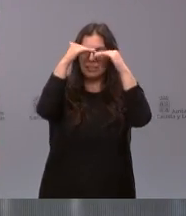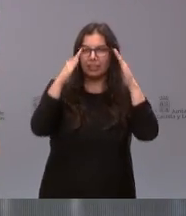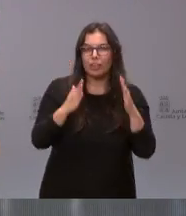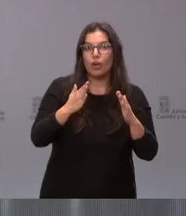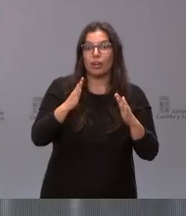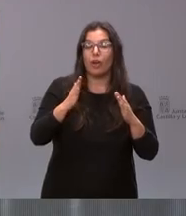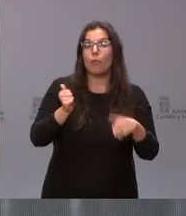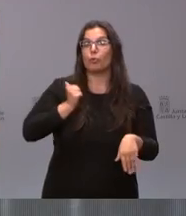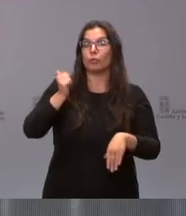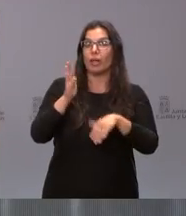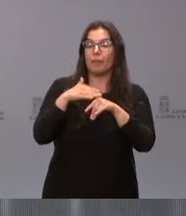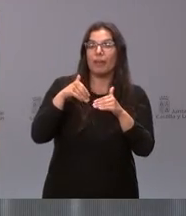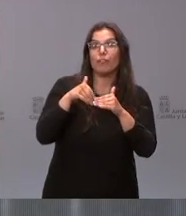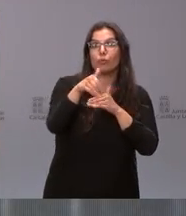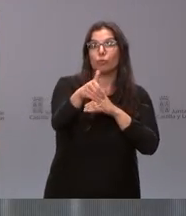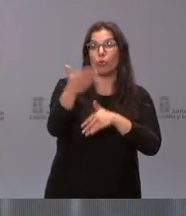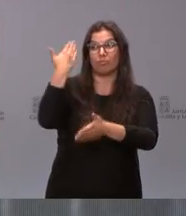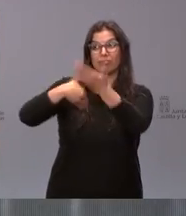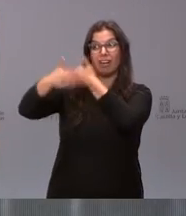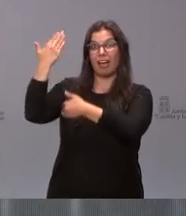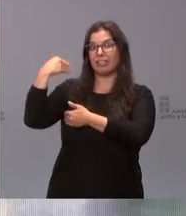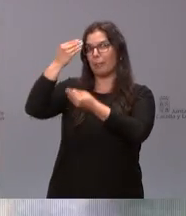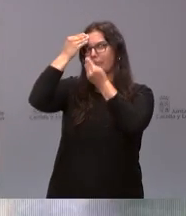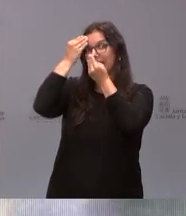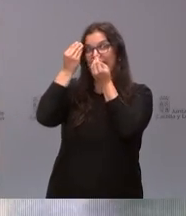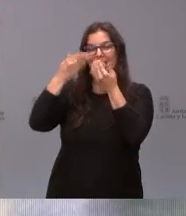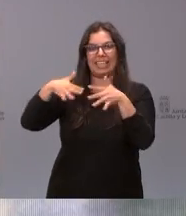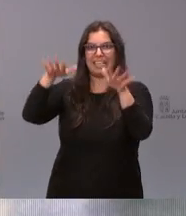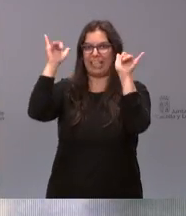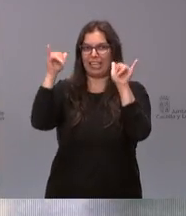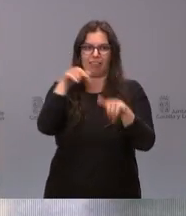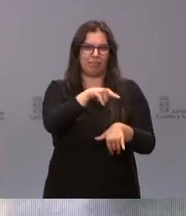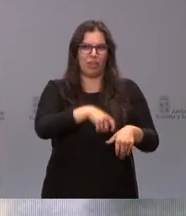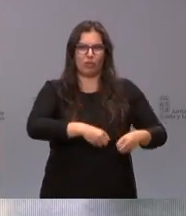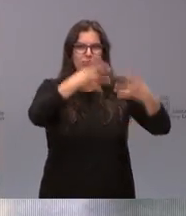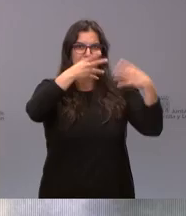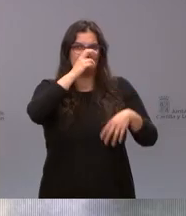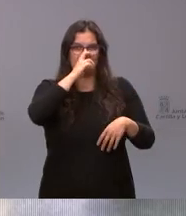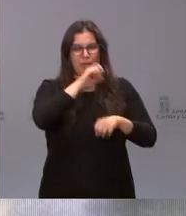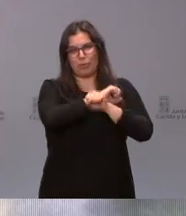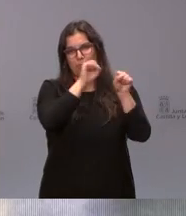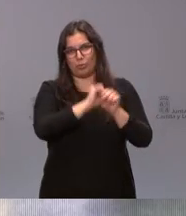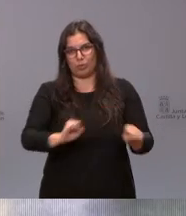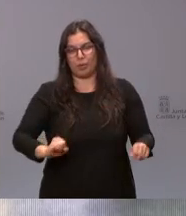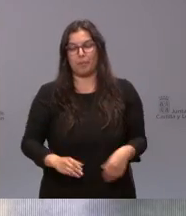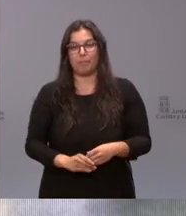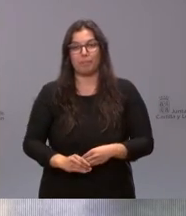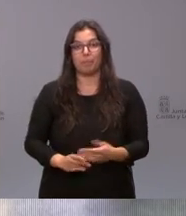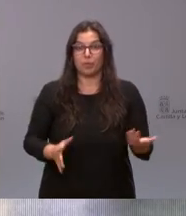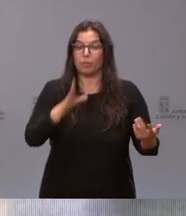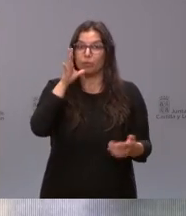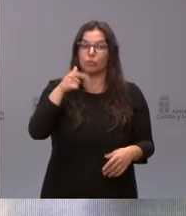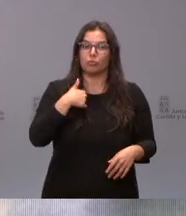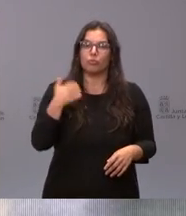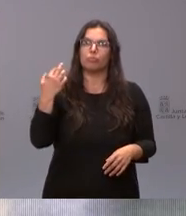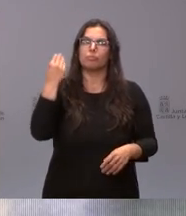posibilidades de futuro que eran inimaginables en el anterior hospital en el antiguo Yagüe por eso yo creo que es momento de